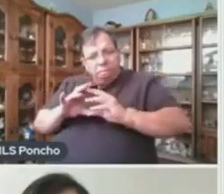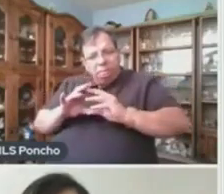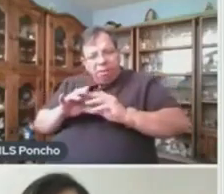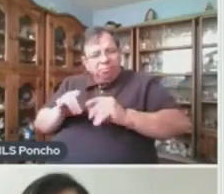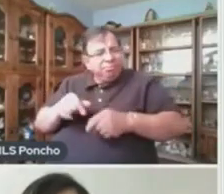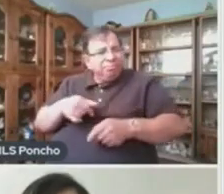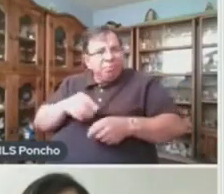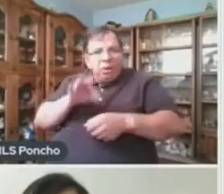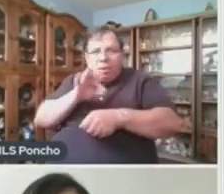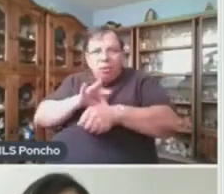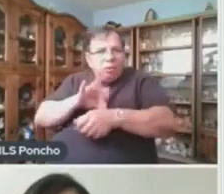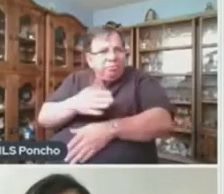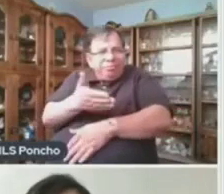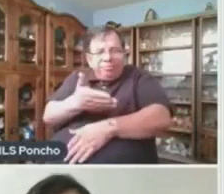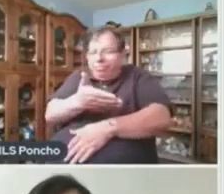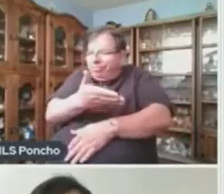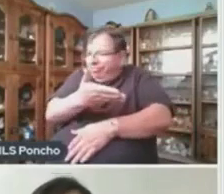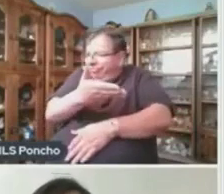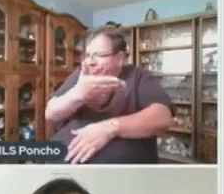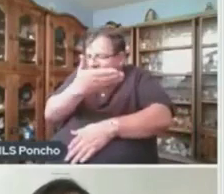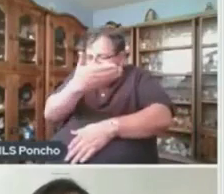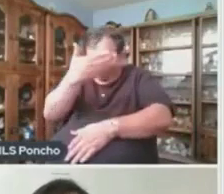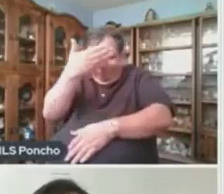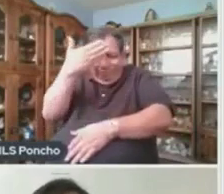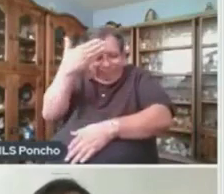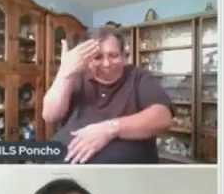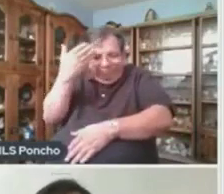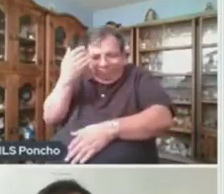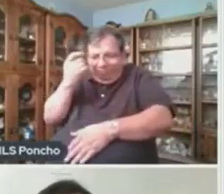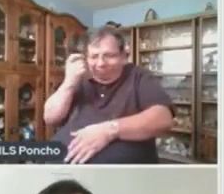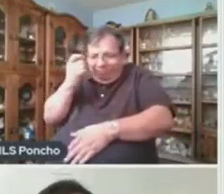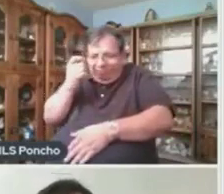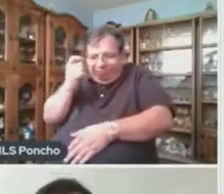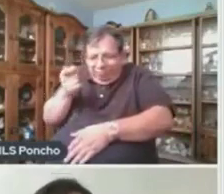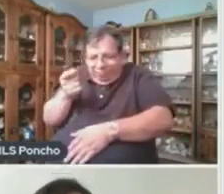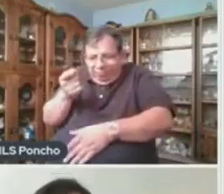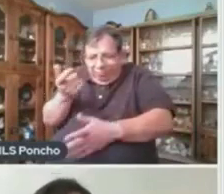Saber Absolutamente Cómo